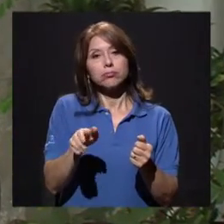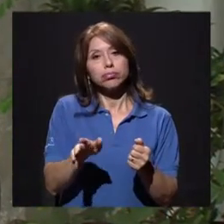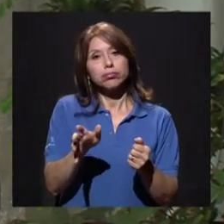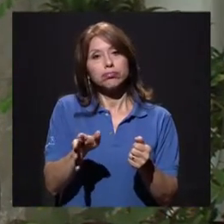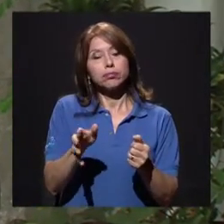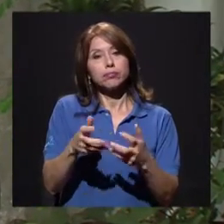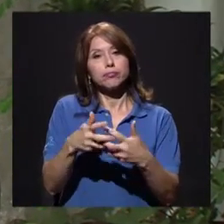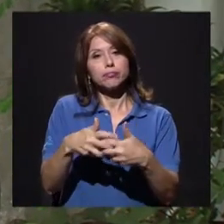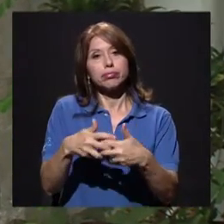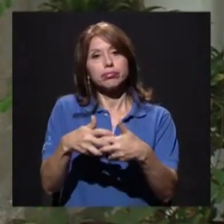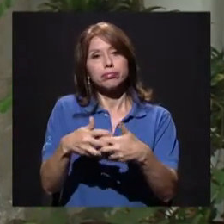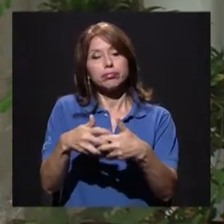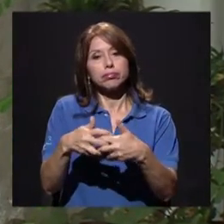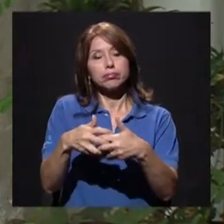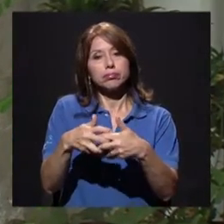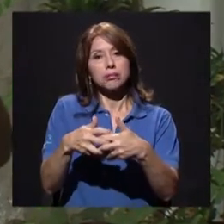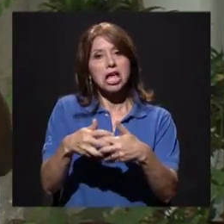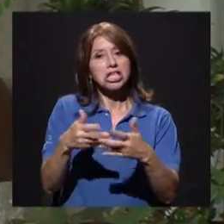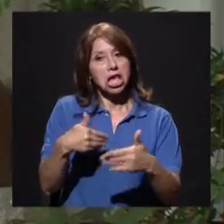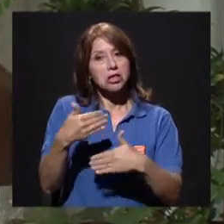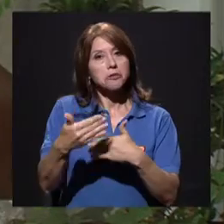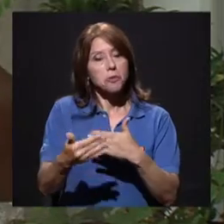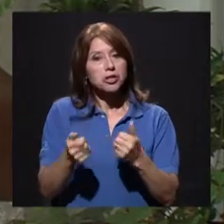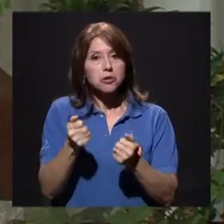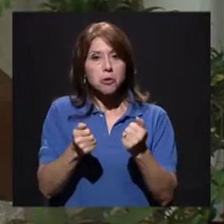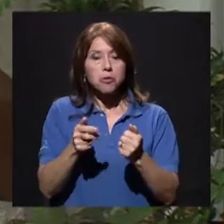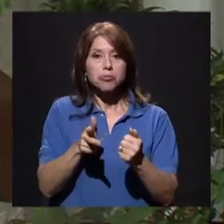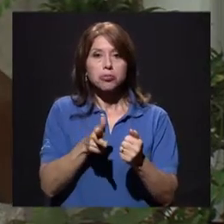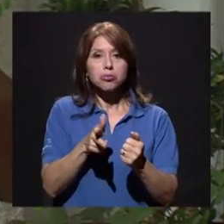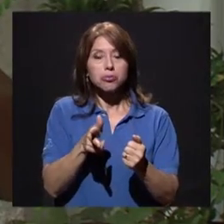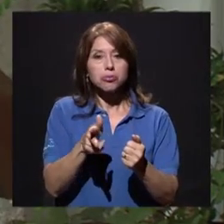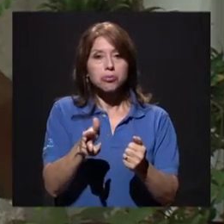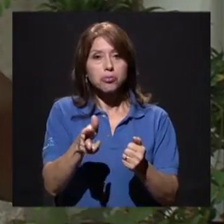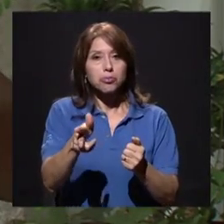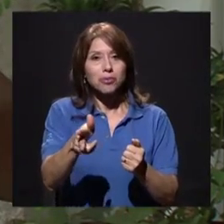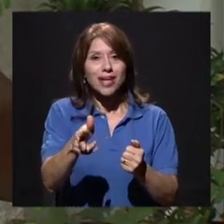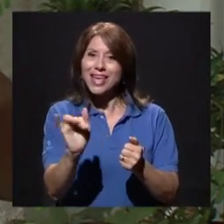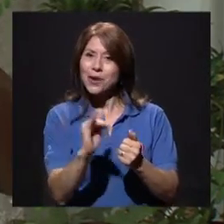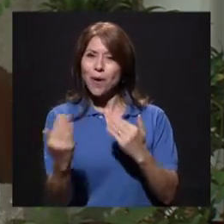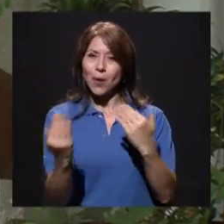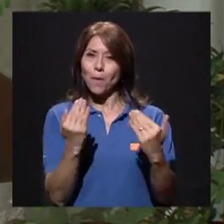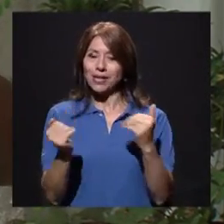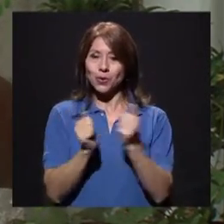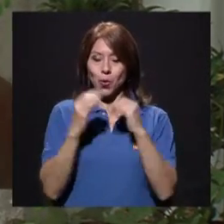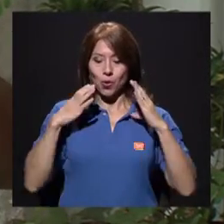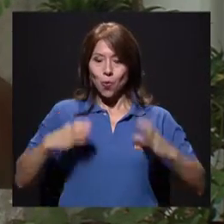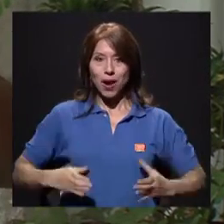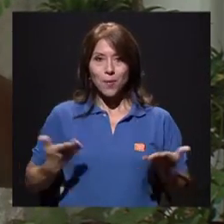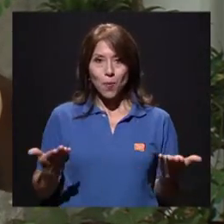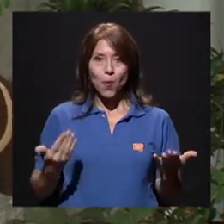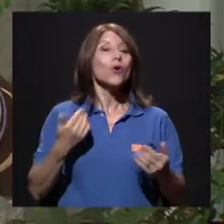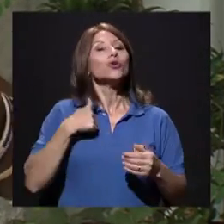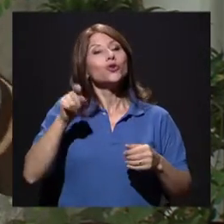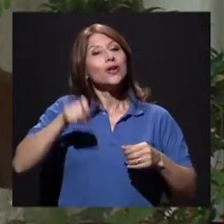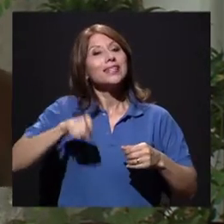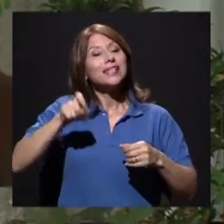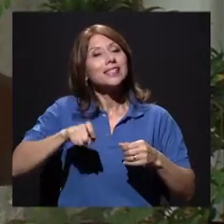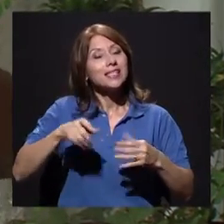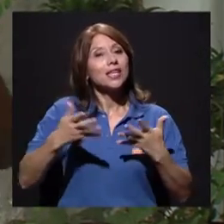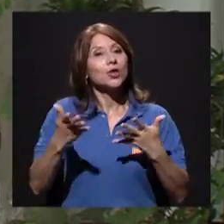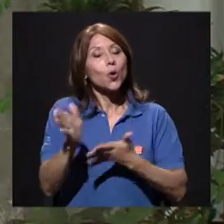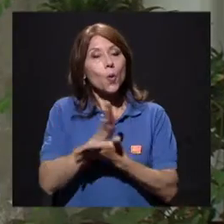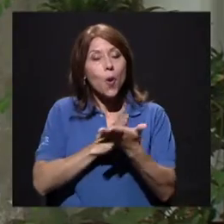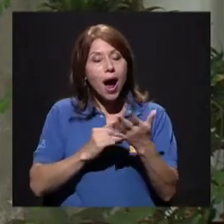eso. Yo creo que yo necesito, pues, irrigar mi organismo, ¿verdad? Es un estiramiento en un trabajo de